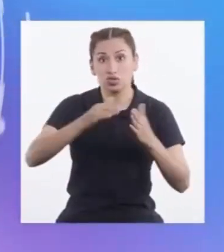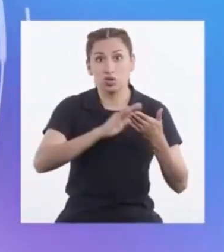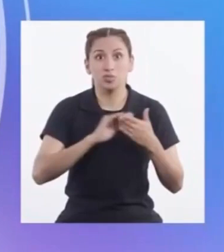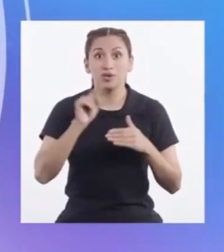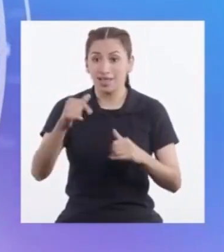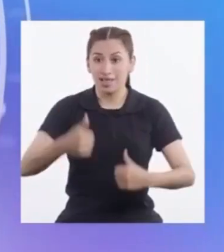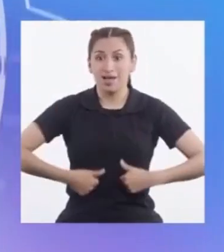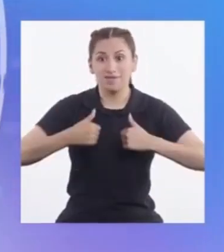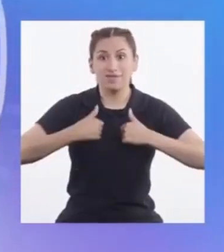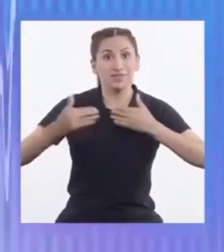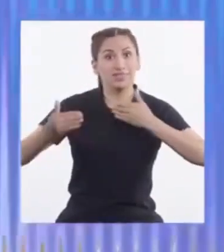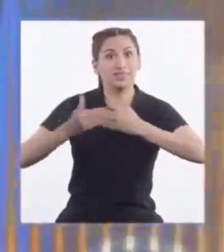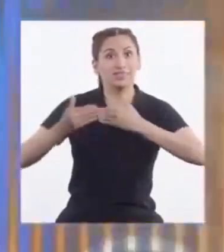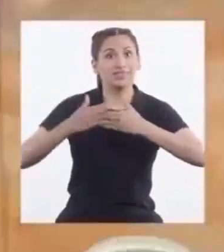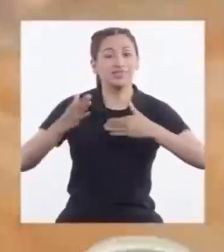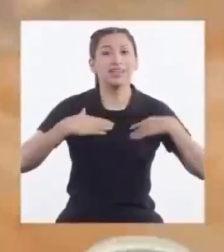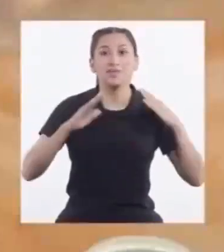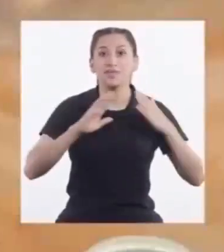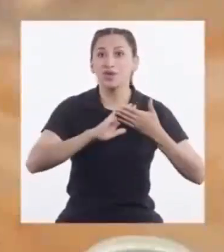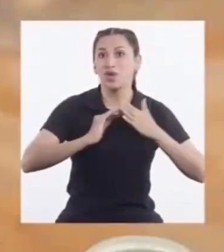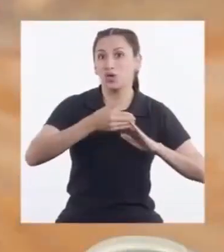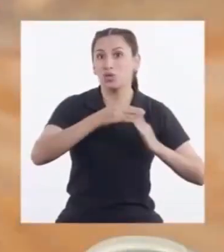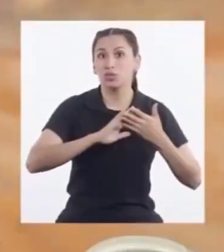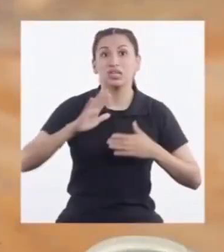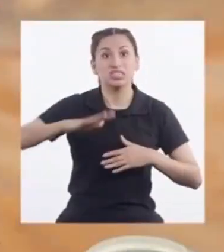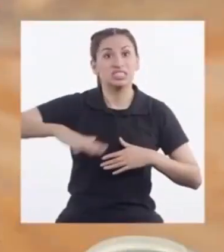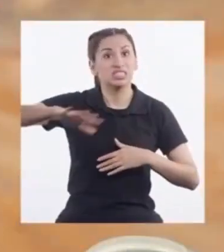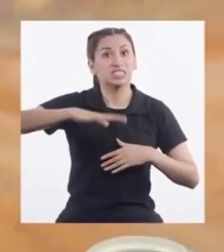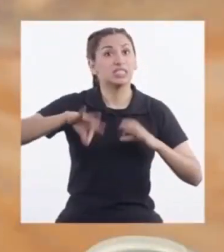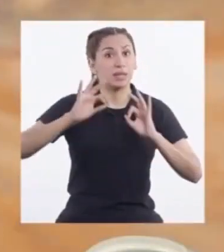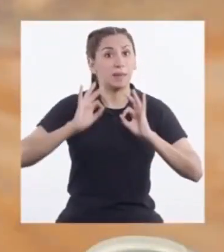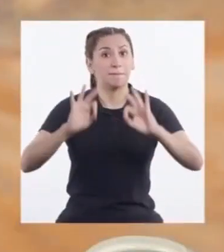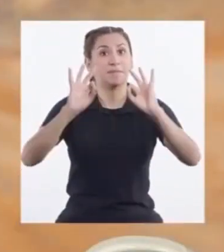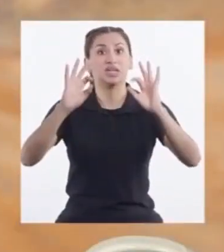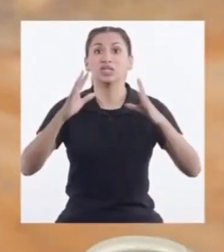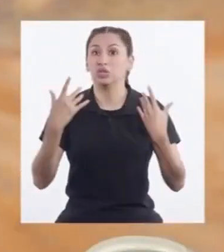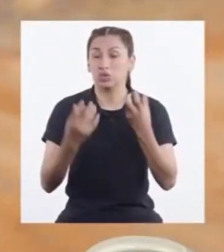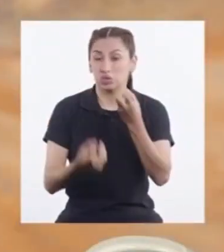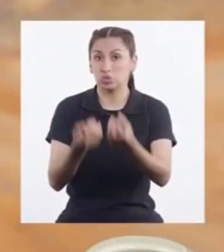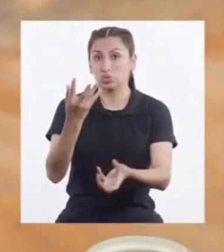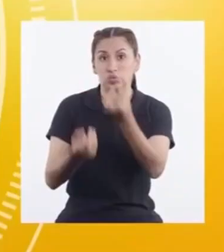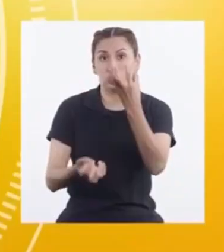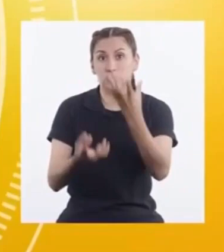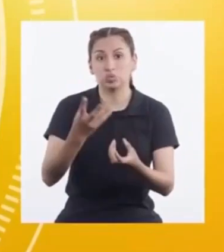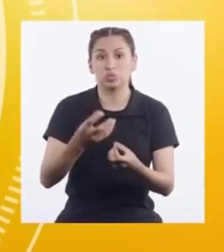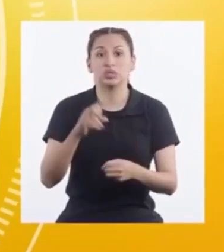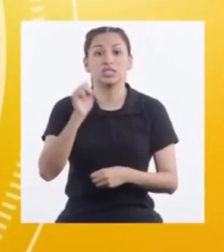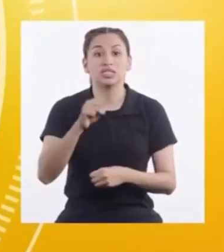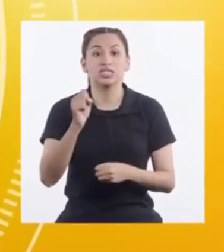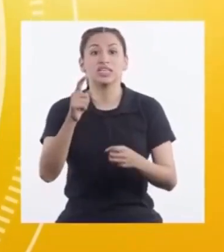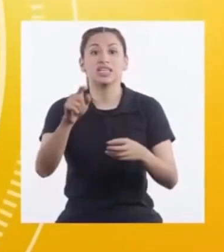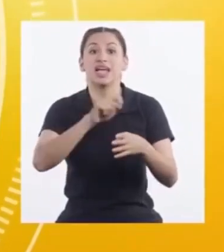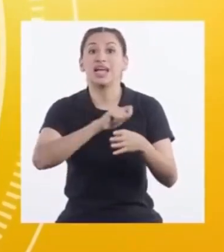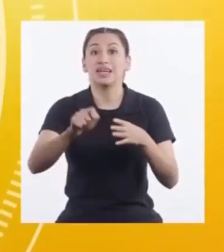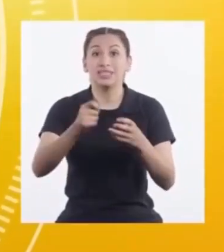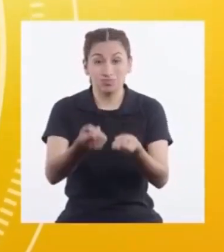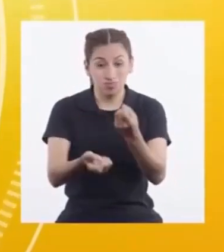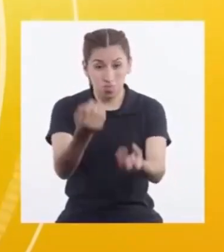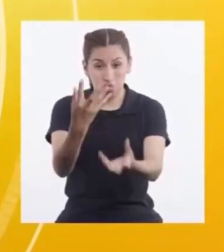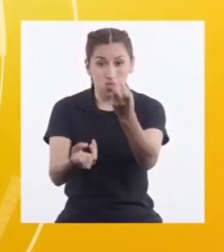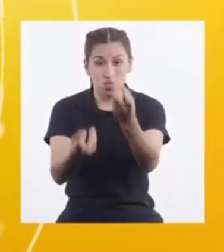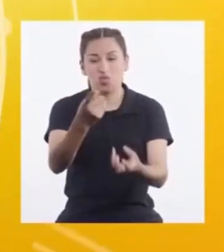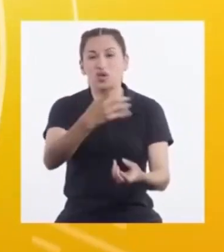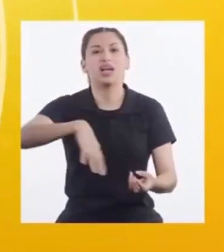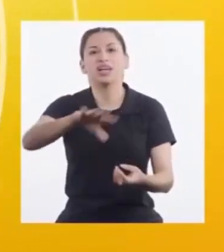Están cerca De mi comunidad Que peligrosos Son los incendios Es que la quema Es una